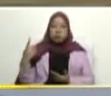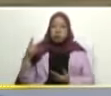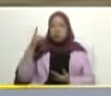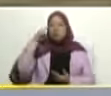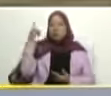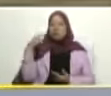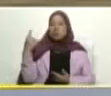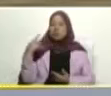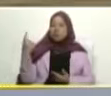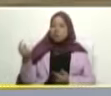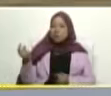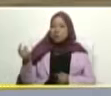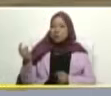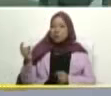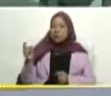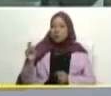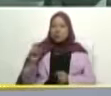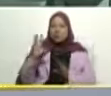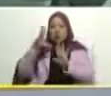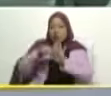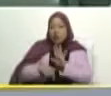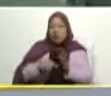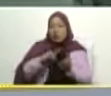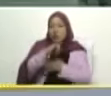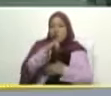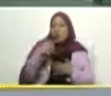ah pero le robó a Venezuela un avión